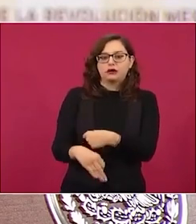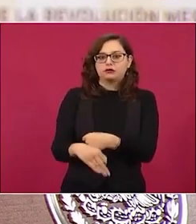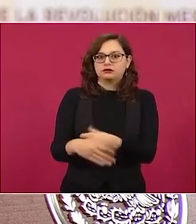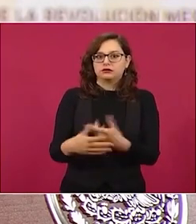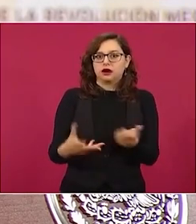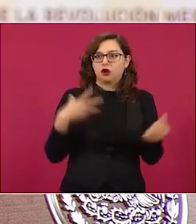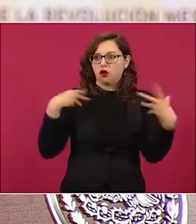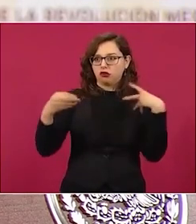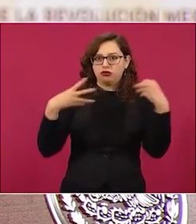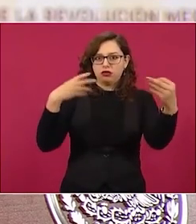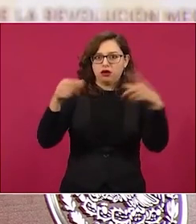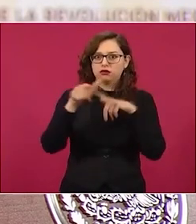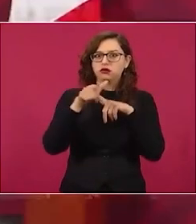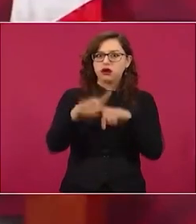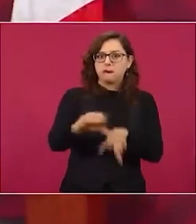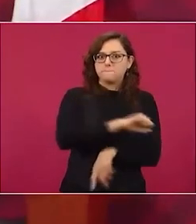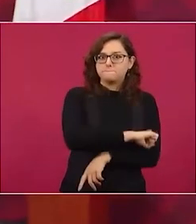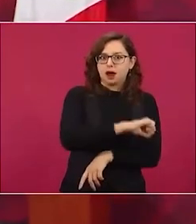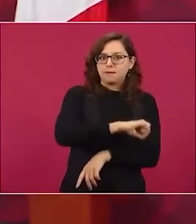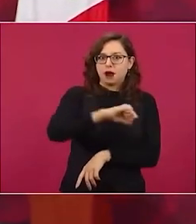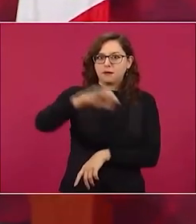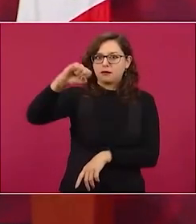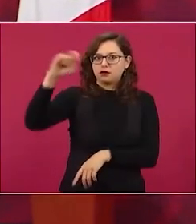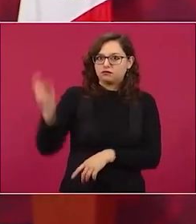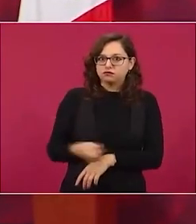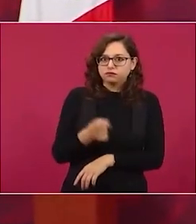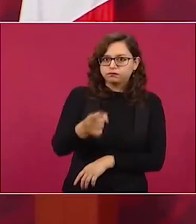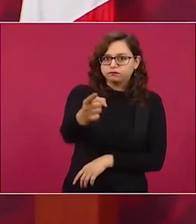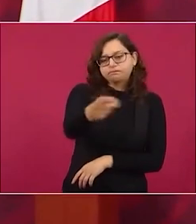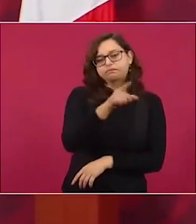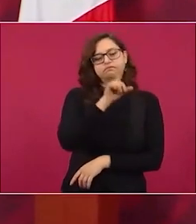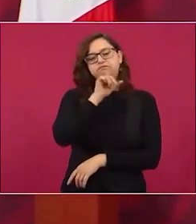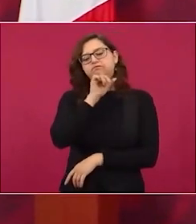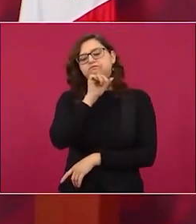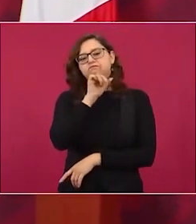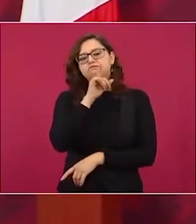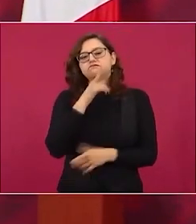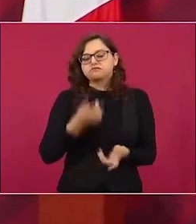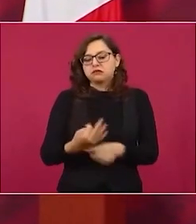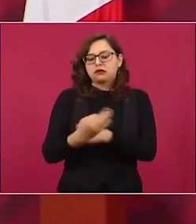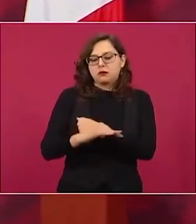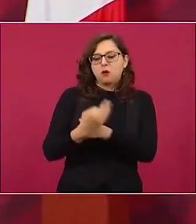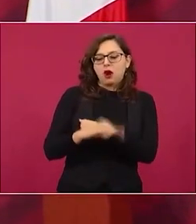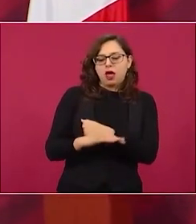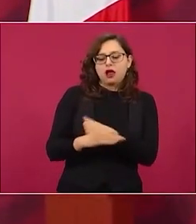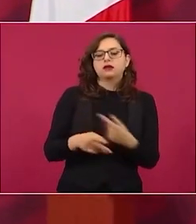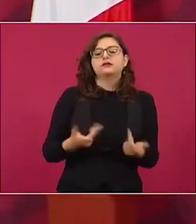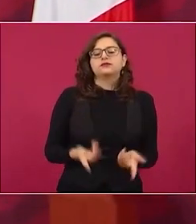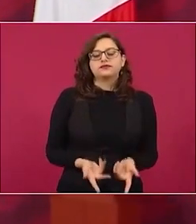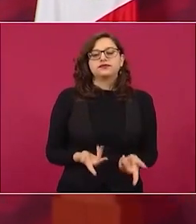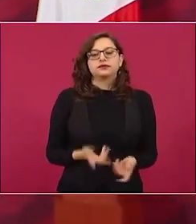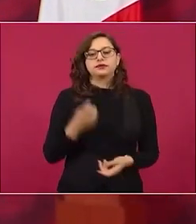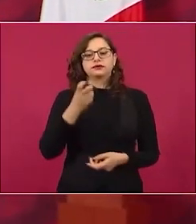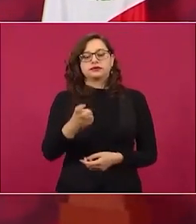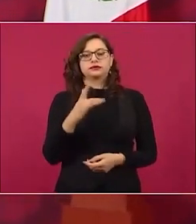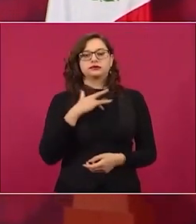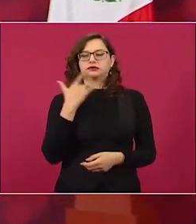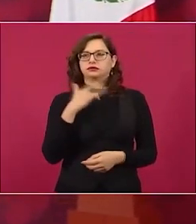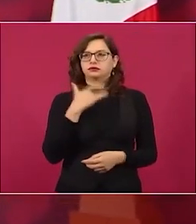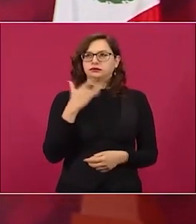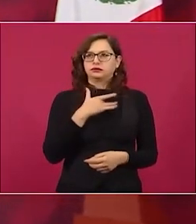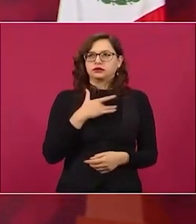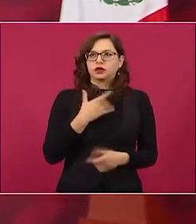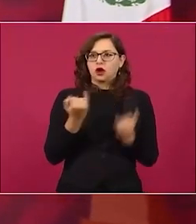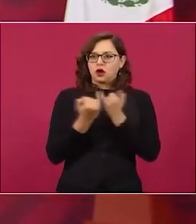Entonces, no veo que se presente la misma